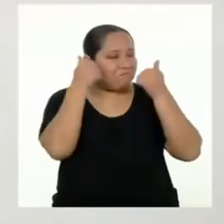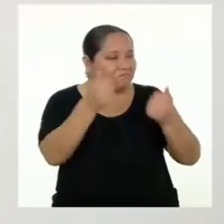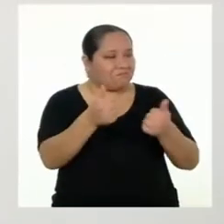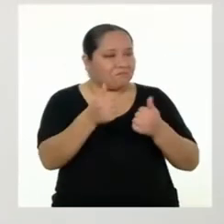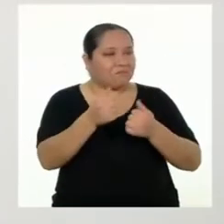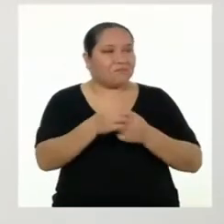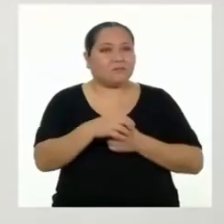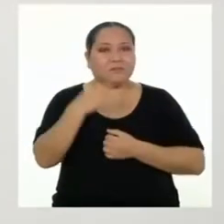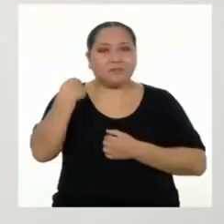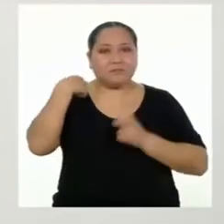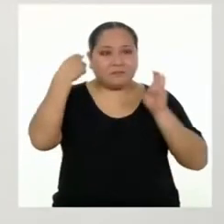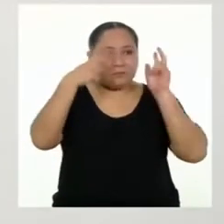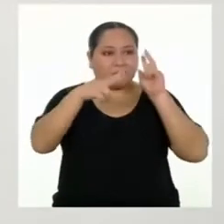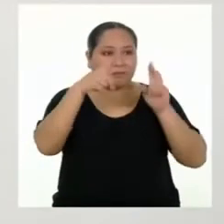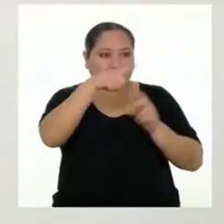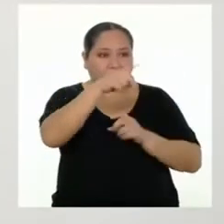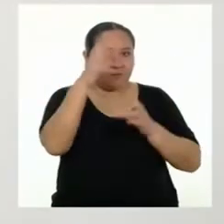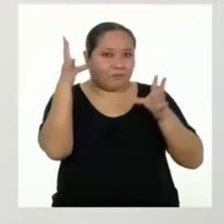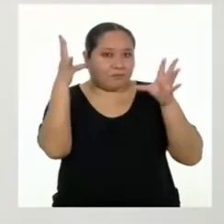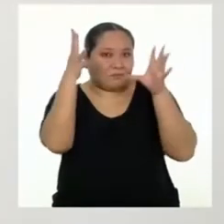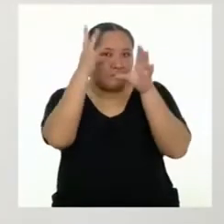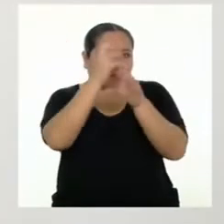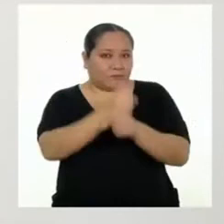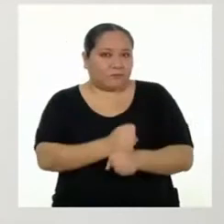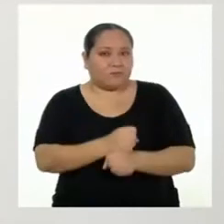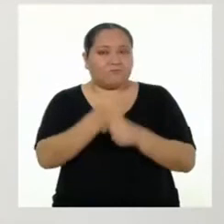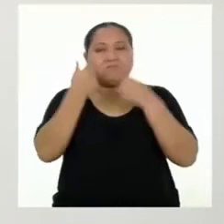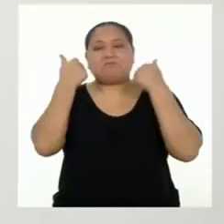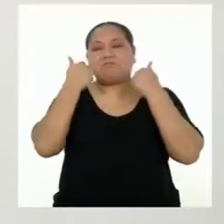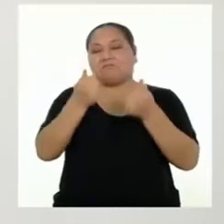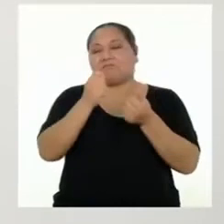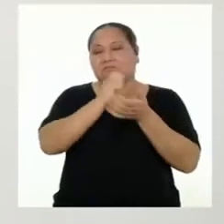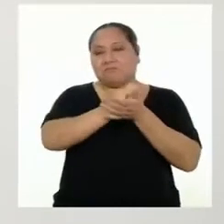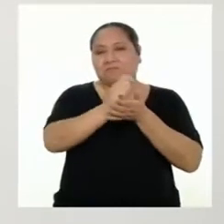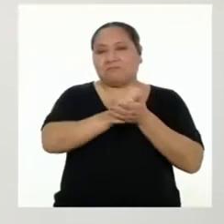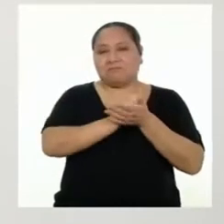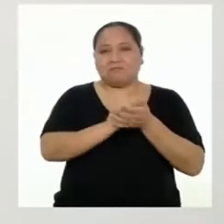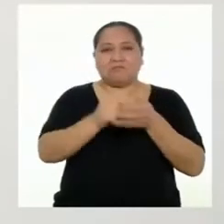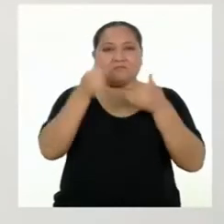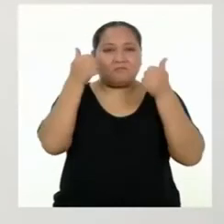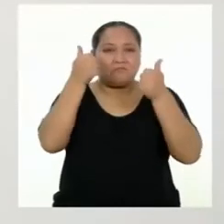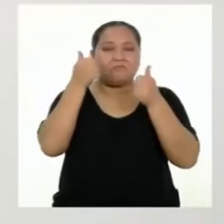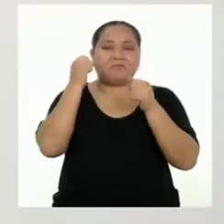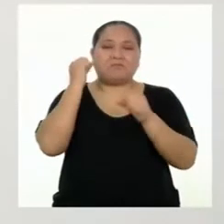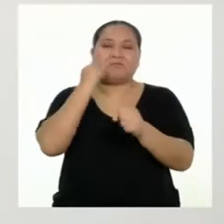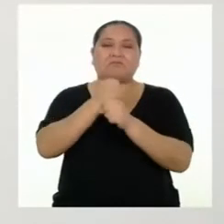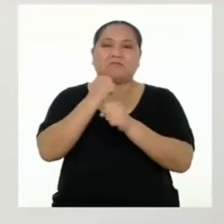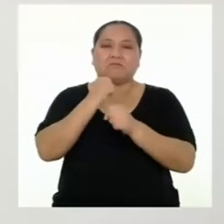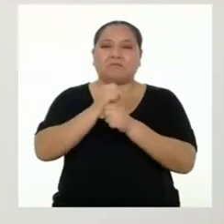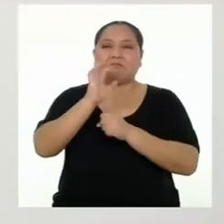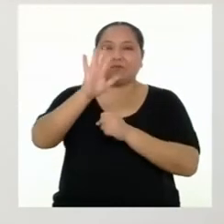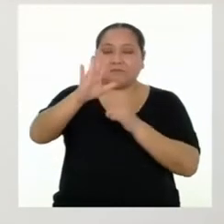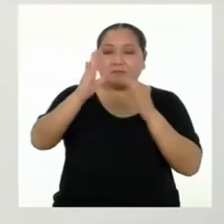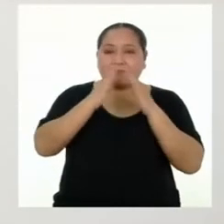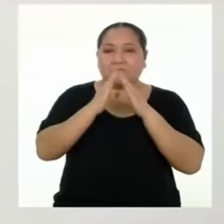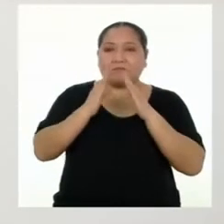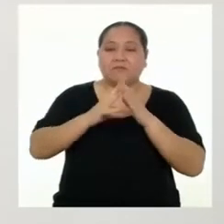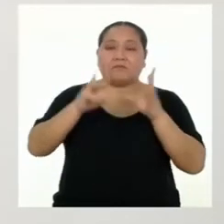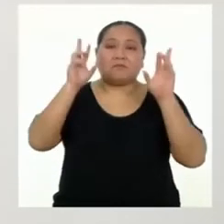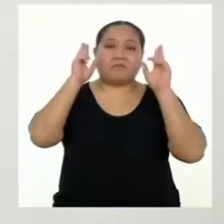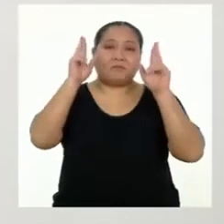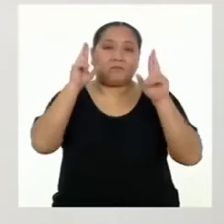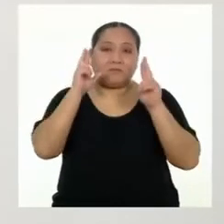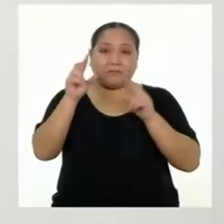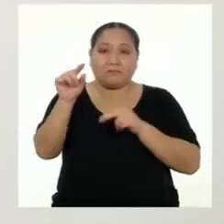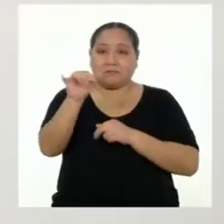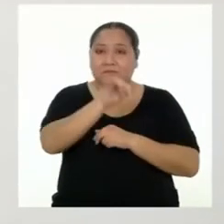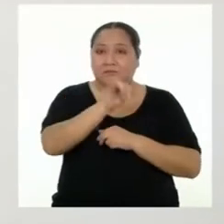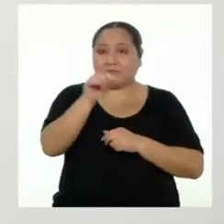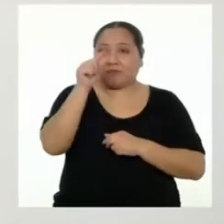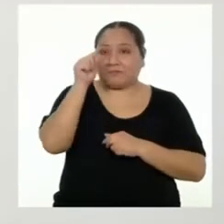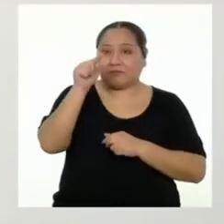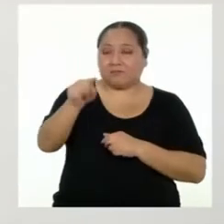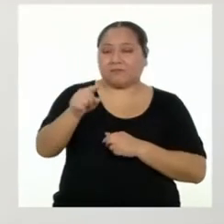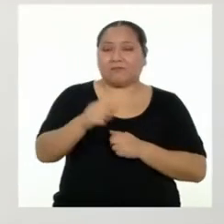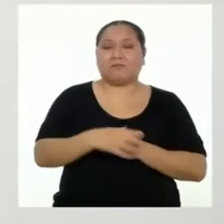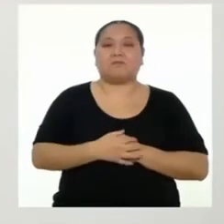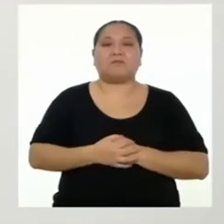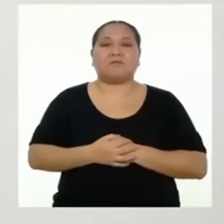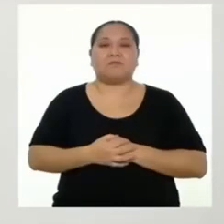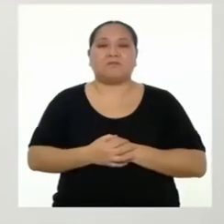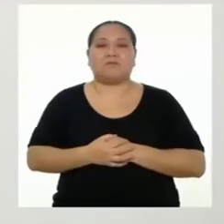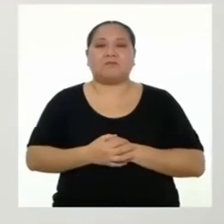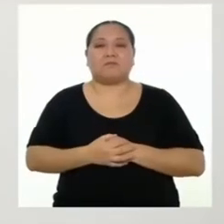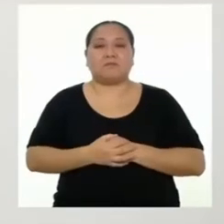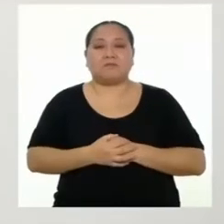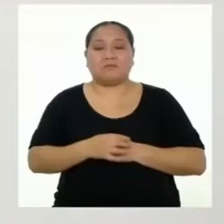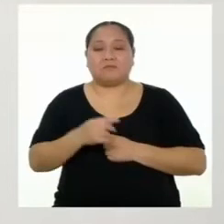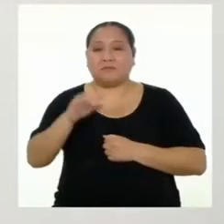¡Genial! Veo que has resumido bien el texto. ¡Buen trabajo! En casa, espero que les haya ido muy bien